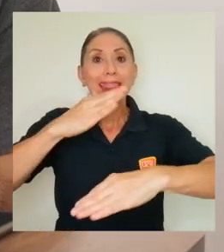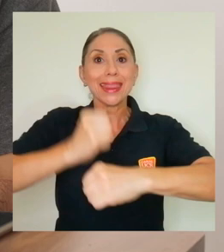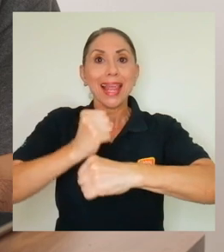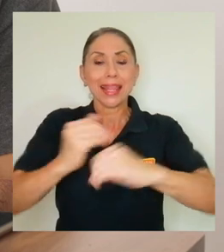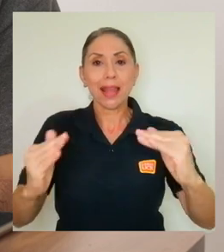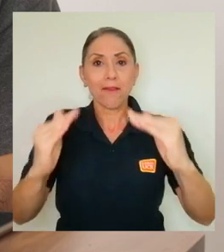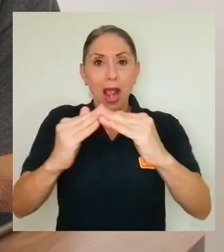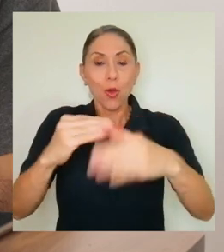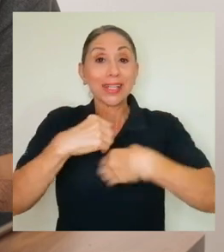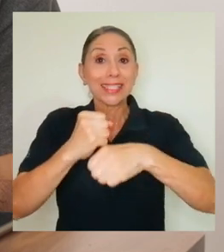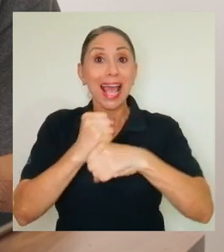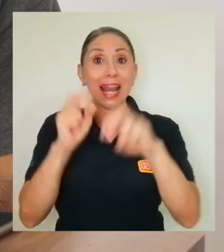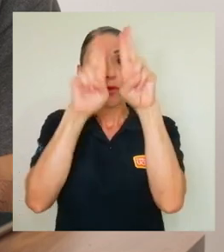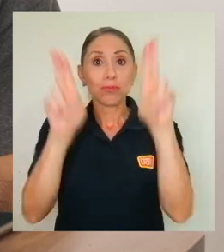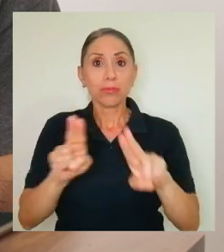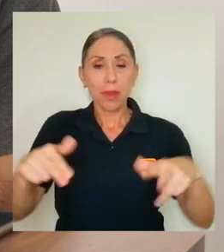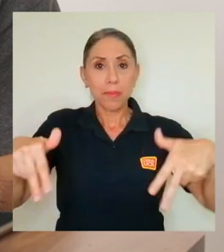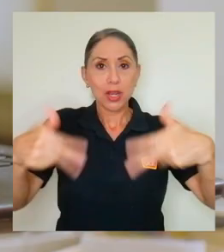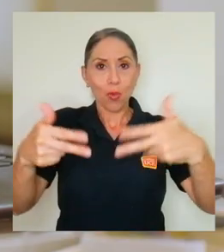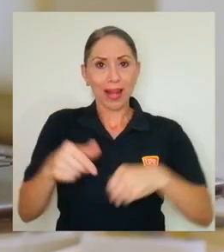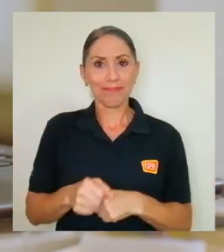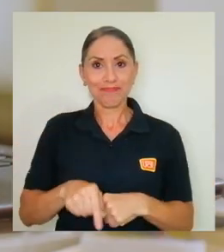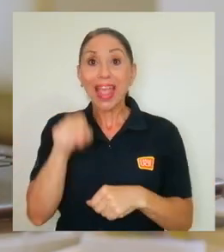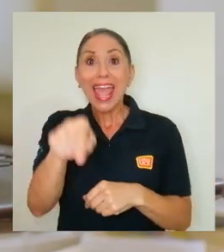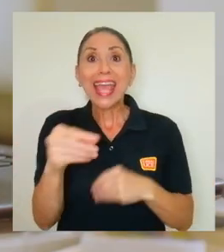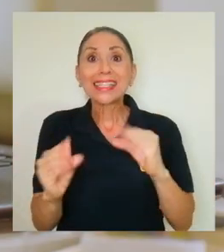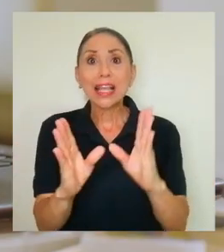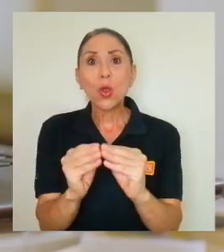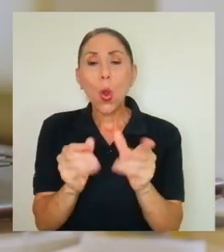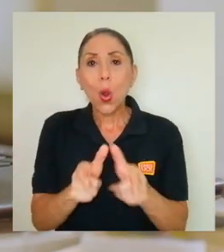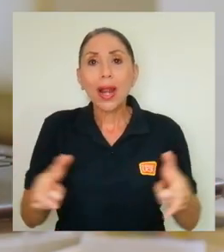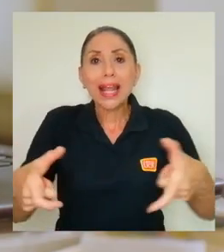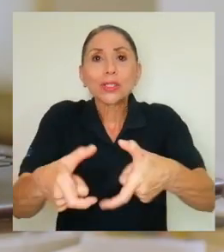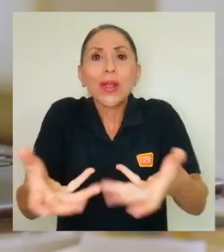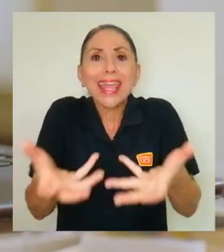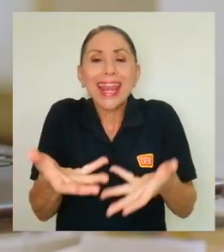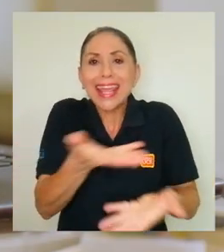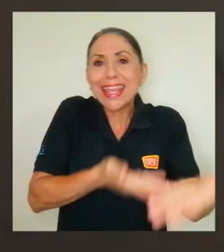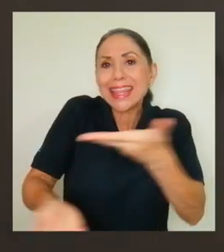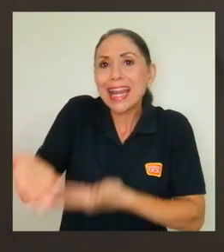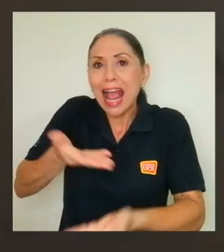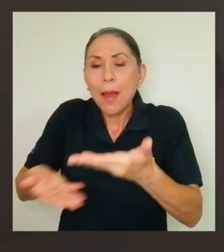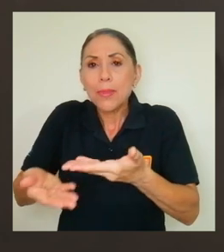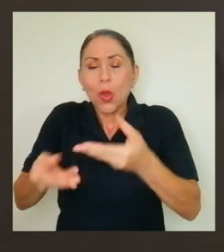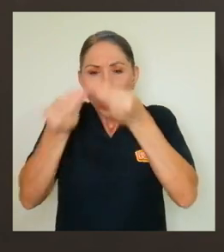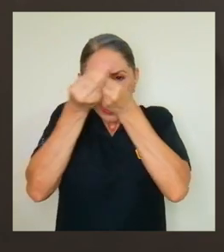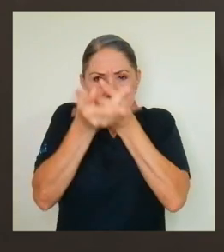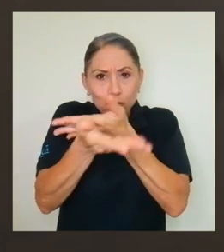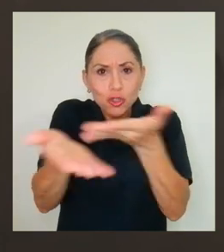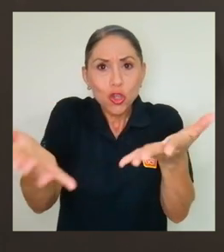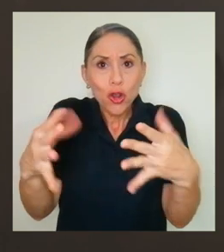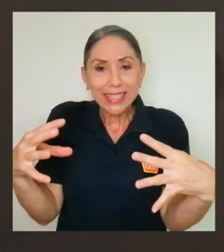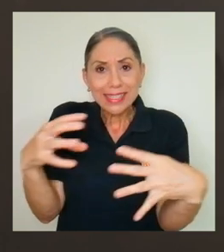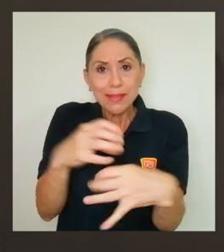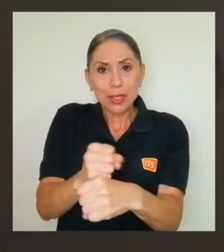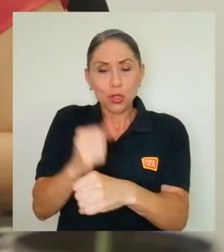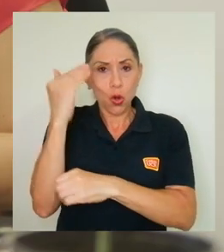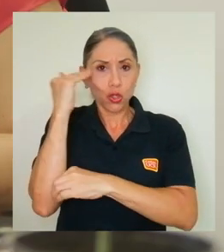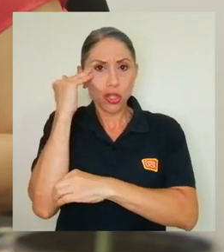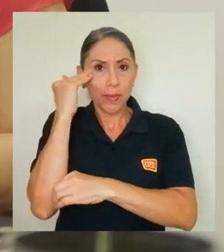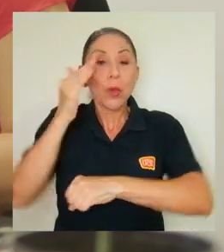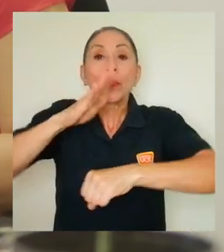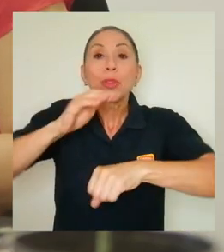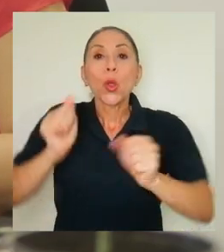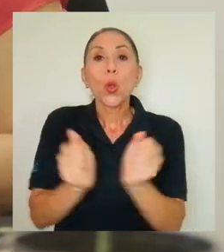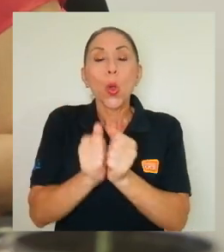Teletrabajo, el cual se efectuará de manera virtual. Este espacio busca propiciar el intercambio, la difusión y sistematización del conocimiento